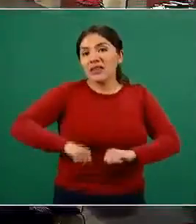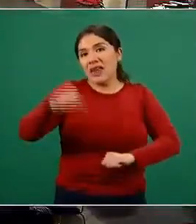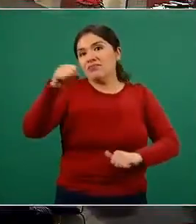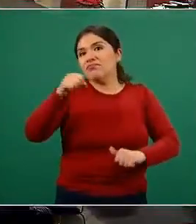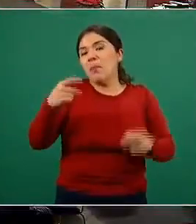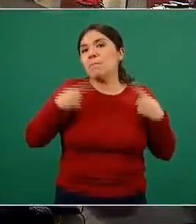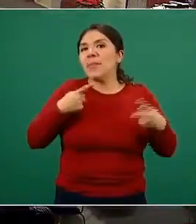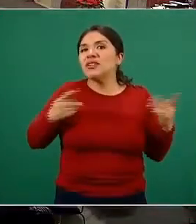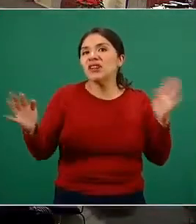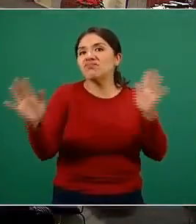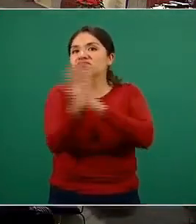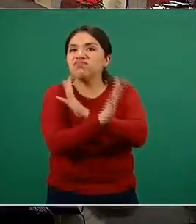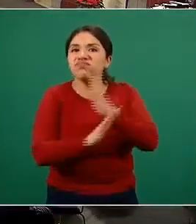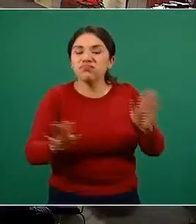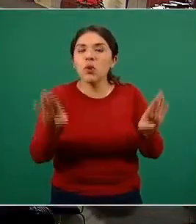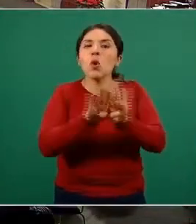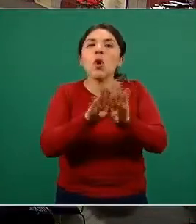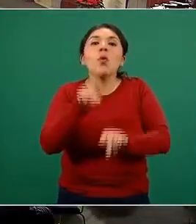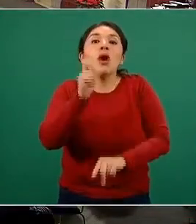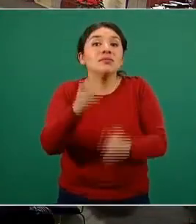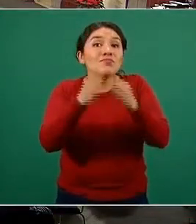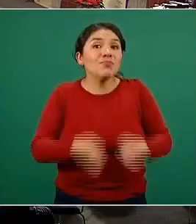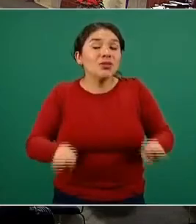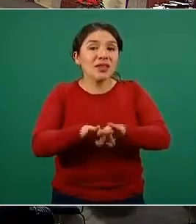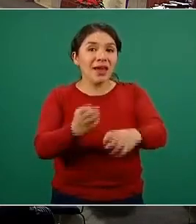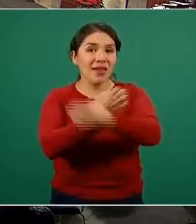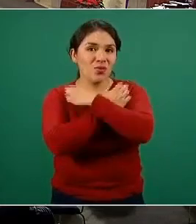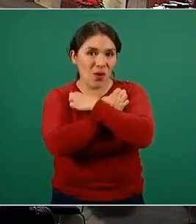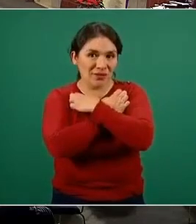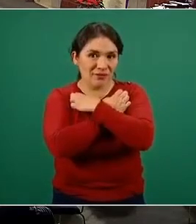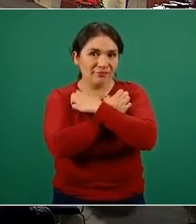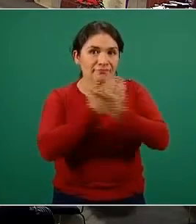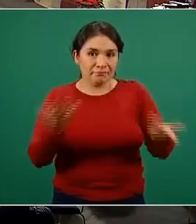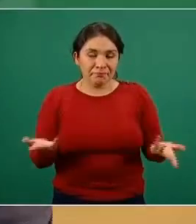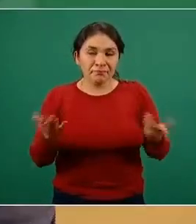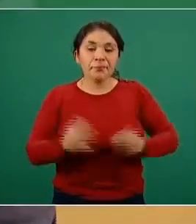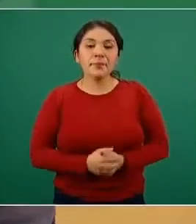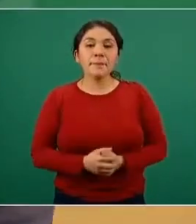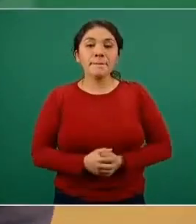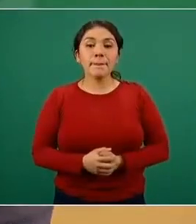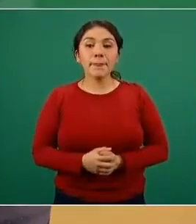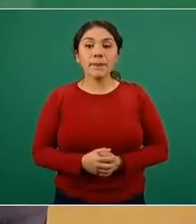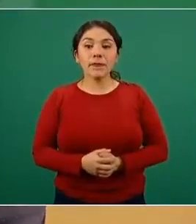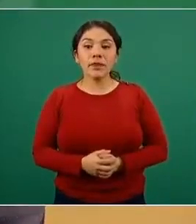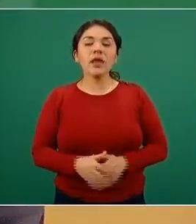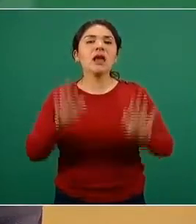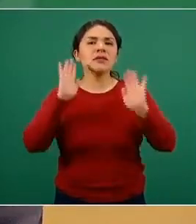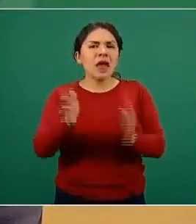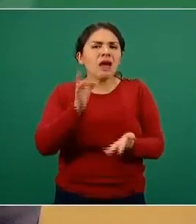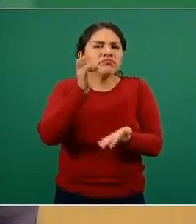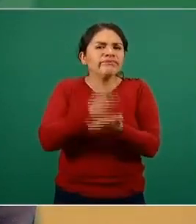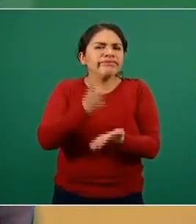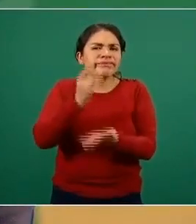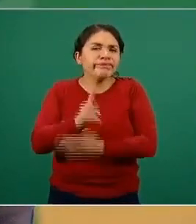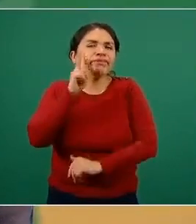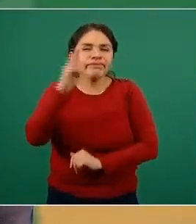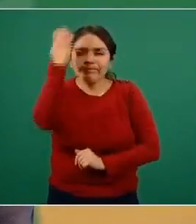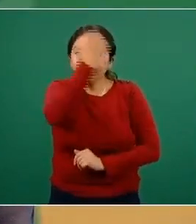interés público, como la educación. La educación. Entonces, se ha identificado que